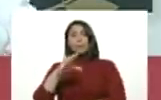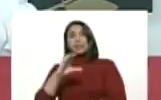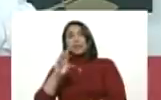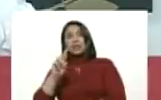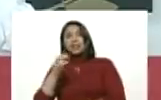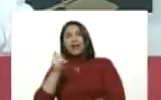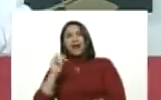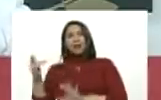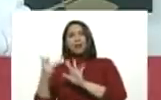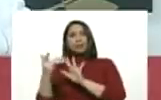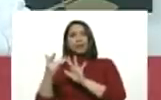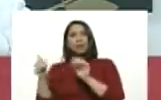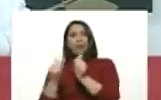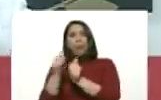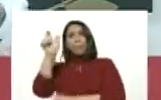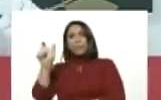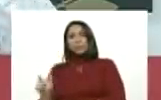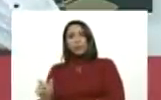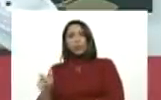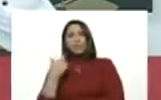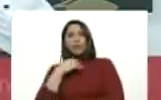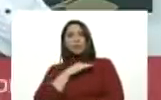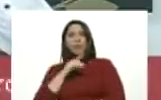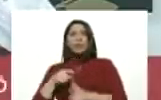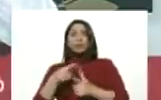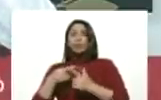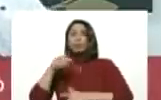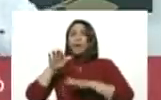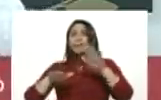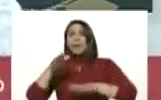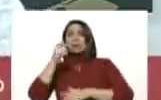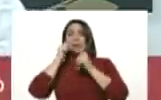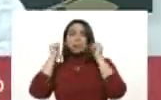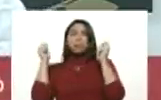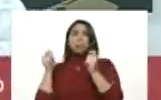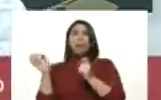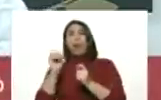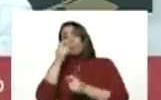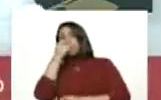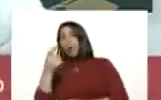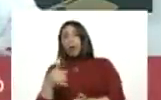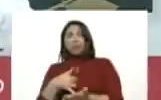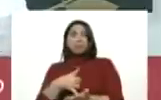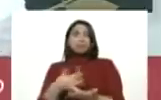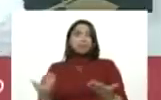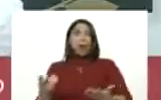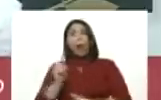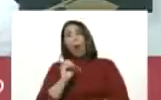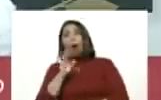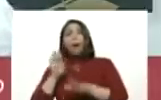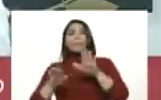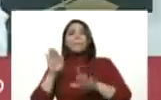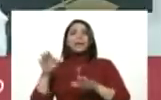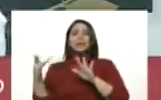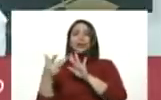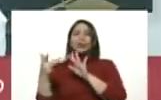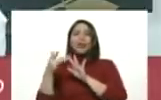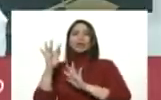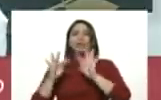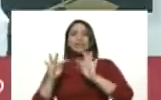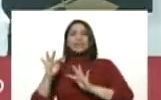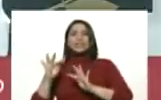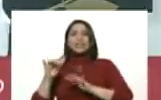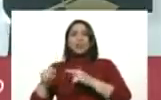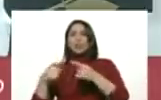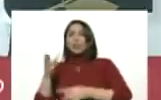en contacto con la persona enferma y a veces se quitan la máscara o se relajan o a veces entran en contacto físico y después